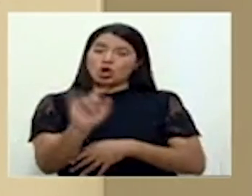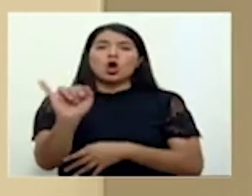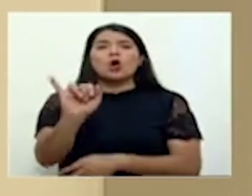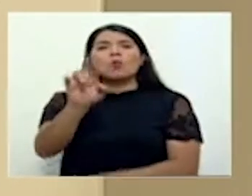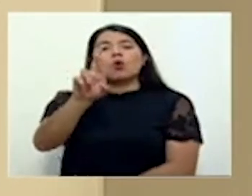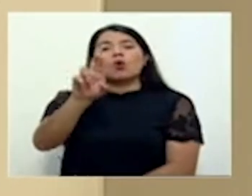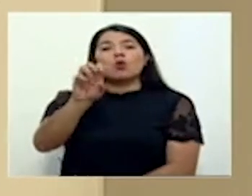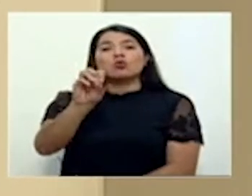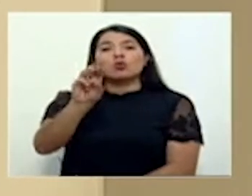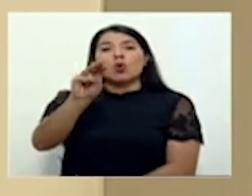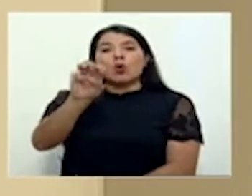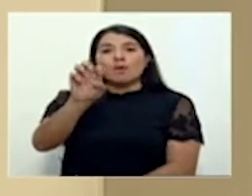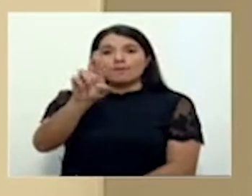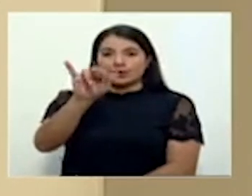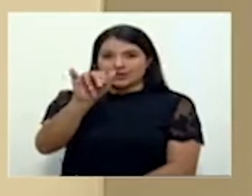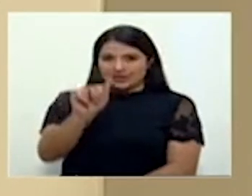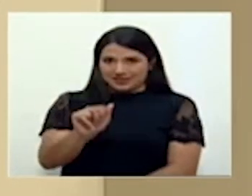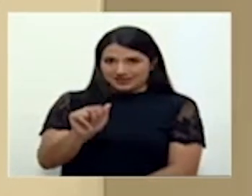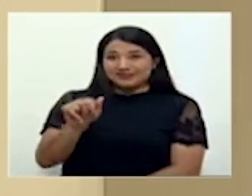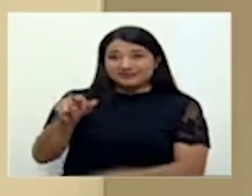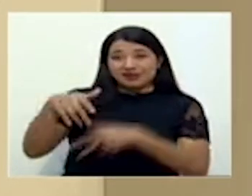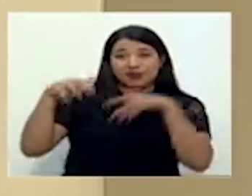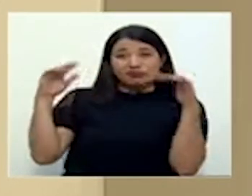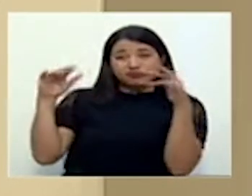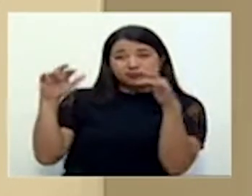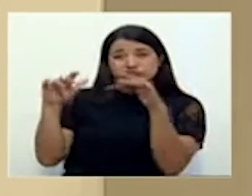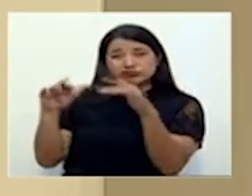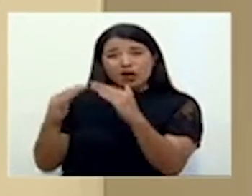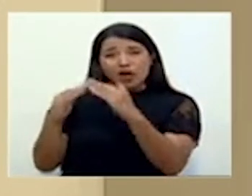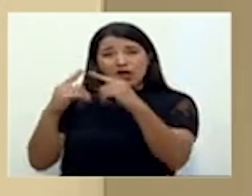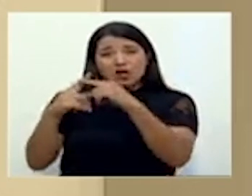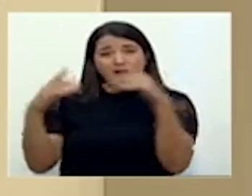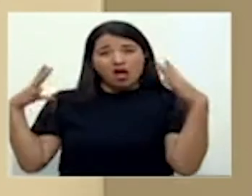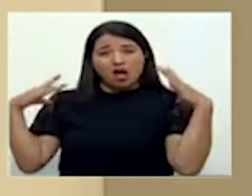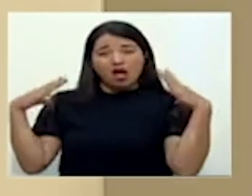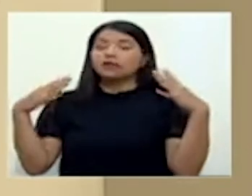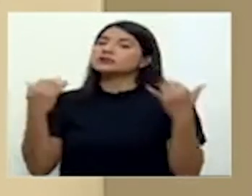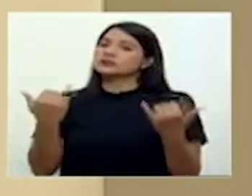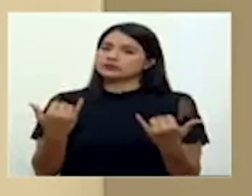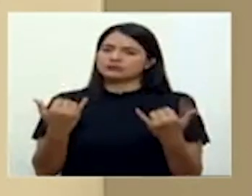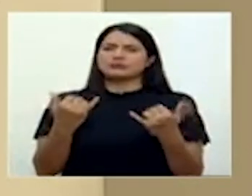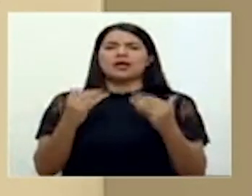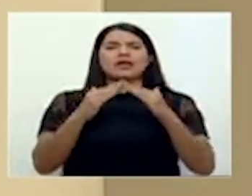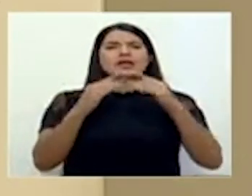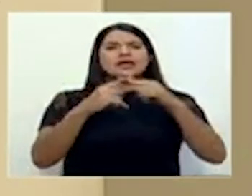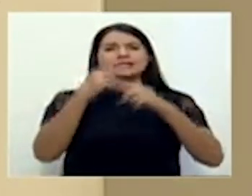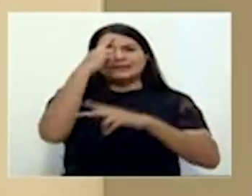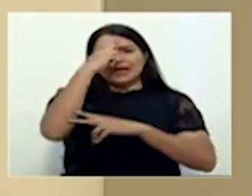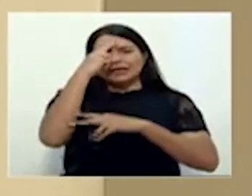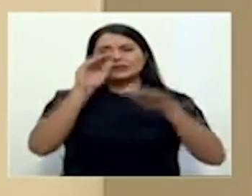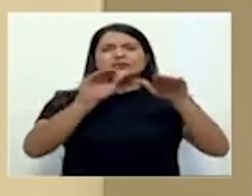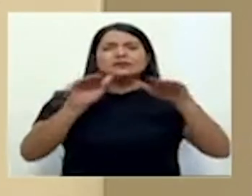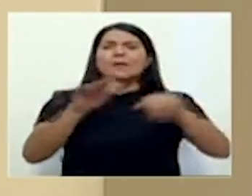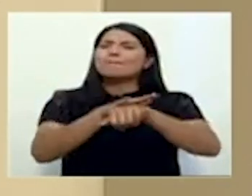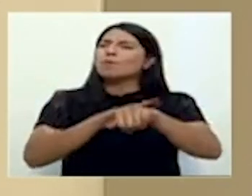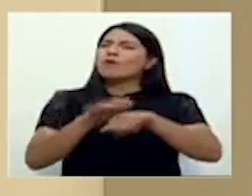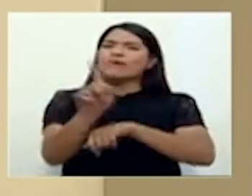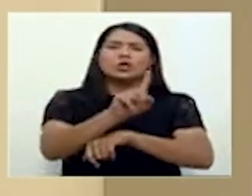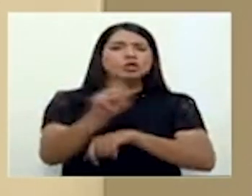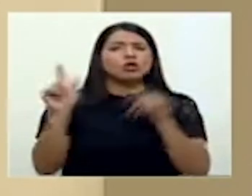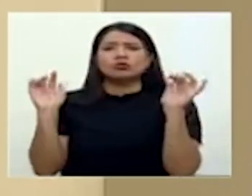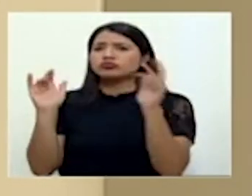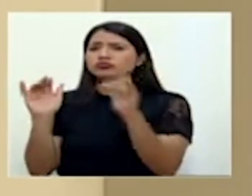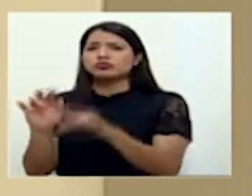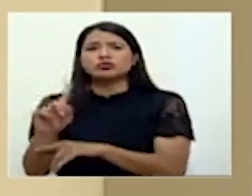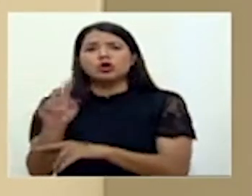indicando que, por favor, la iglesia católica ha estado indicando que, por favor, sigan la romería virtual, no presencial.